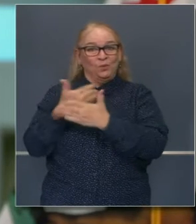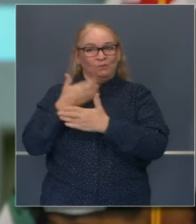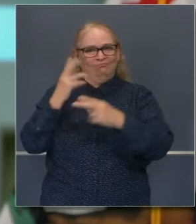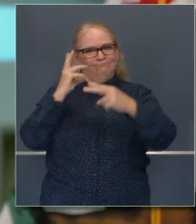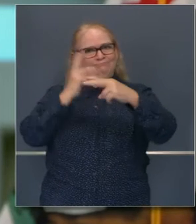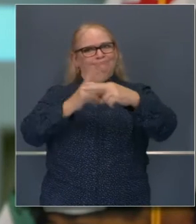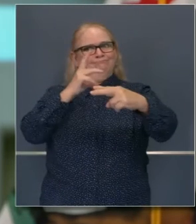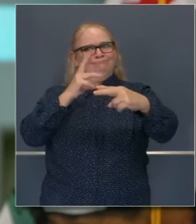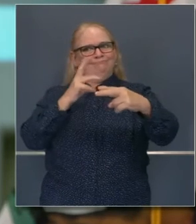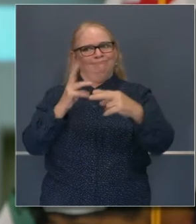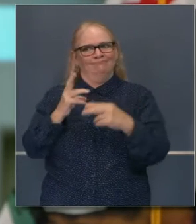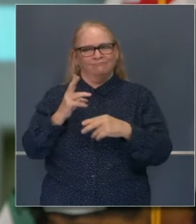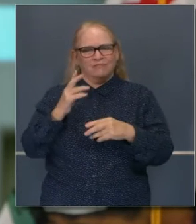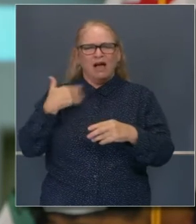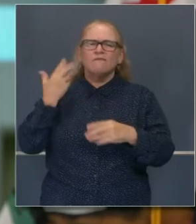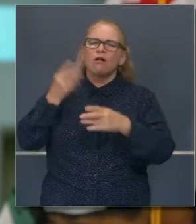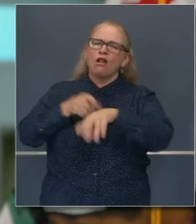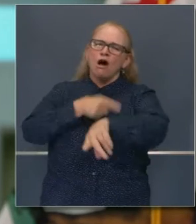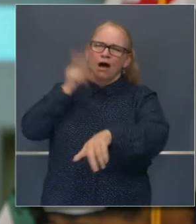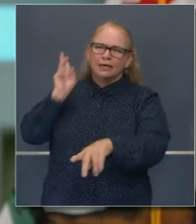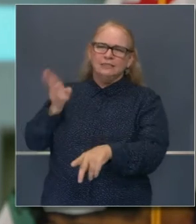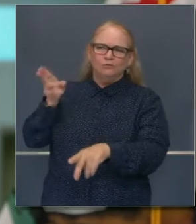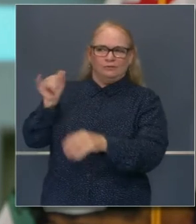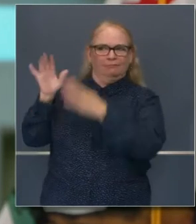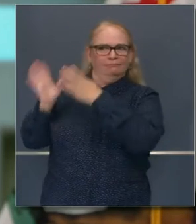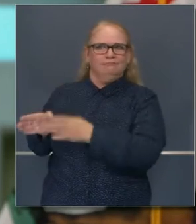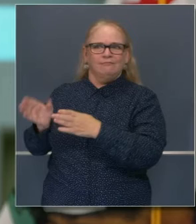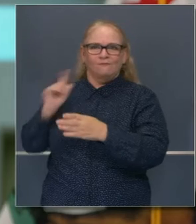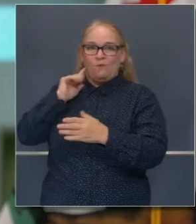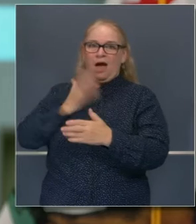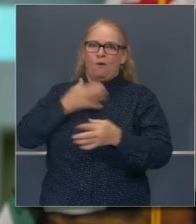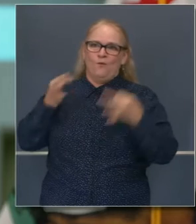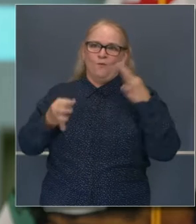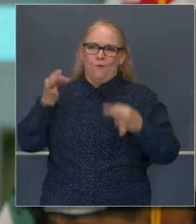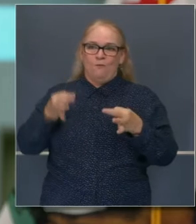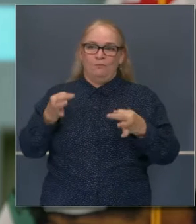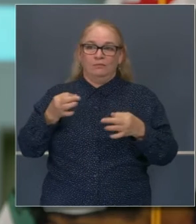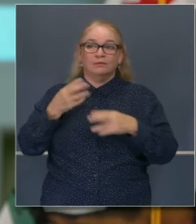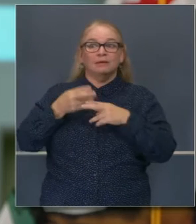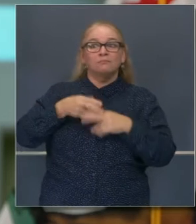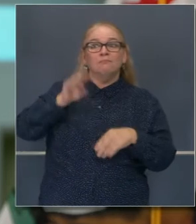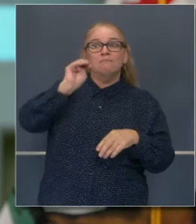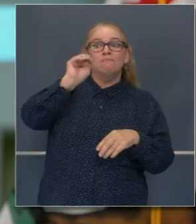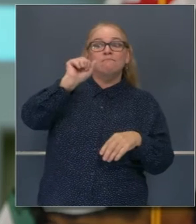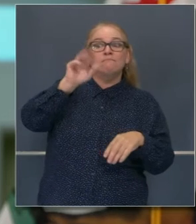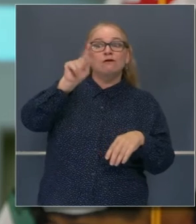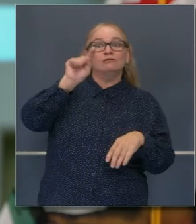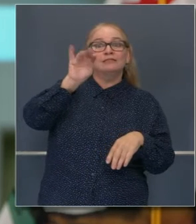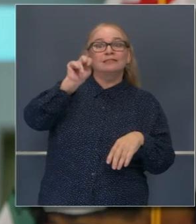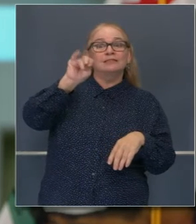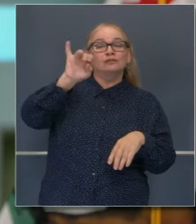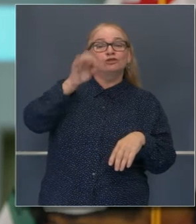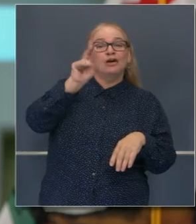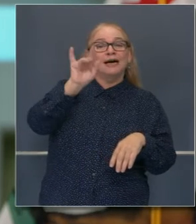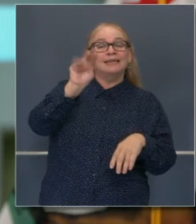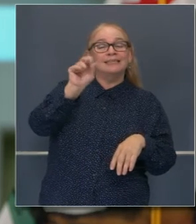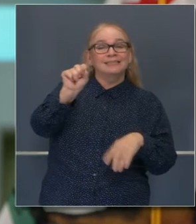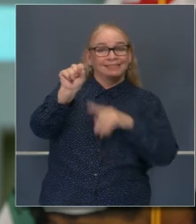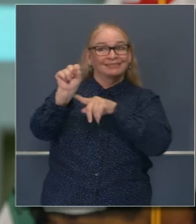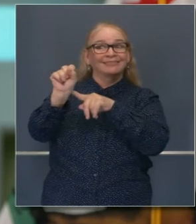Hoy uno mi nombre a ese largo legado. El juez Jenkins es protector del sueño